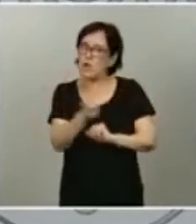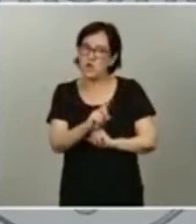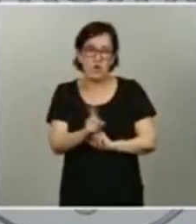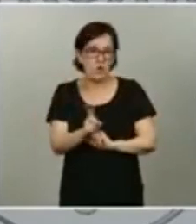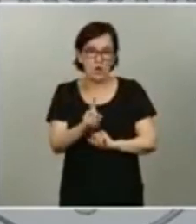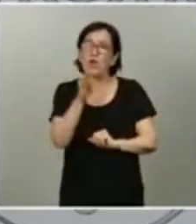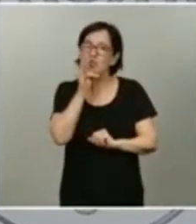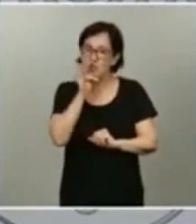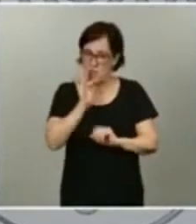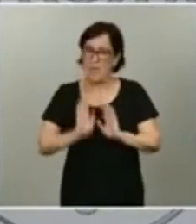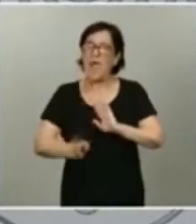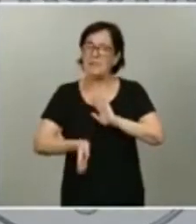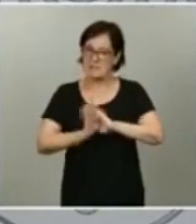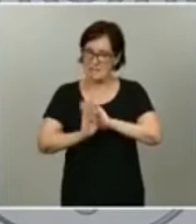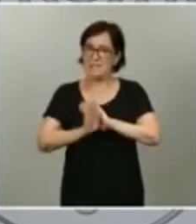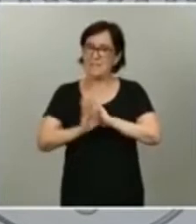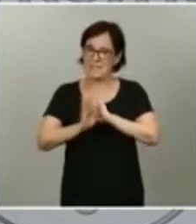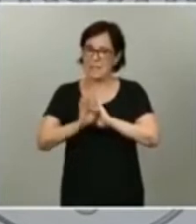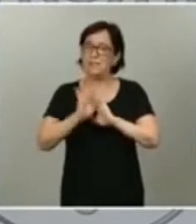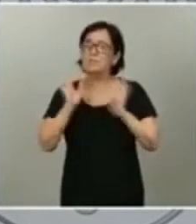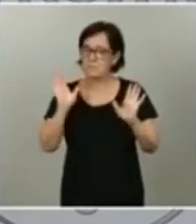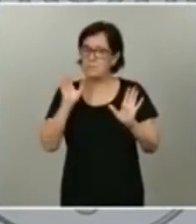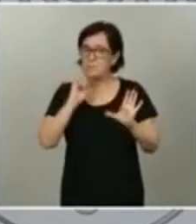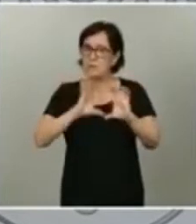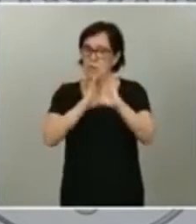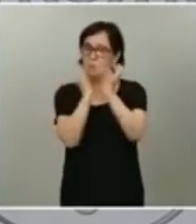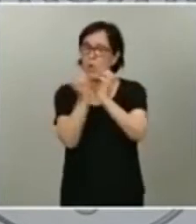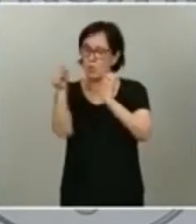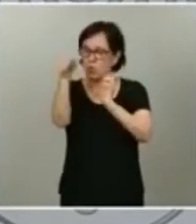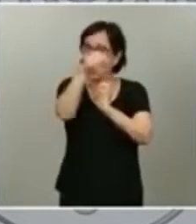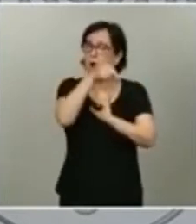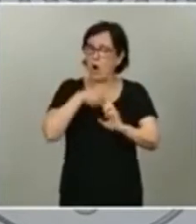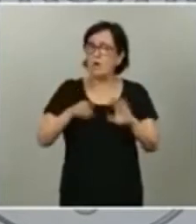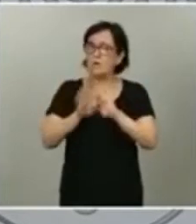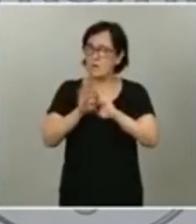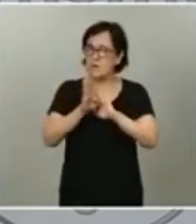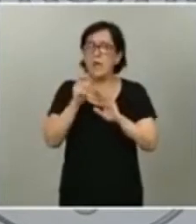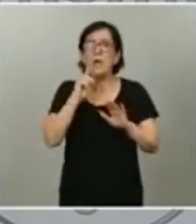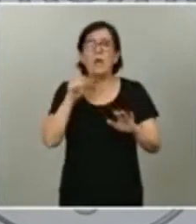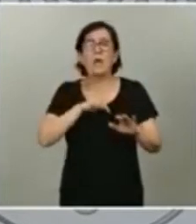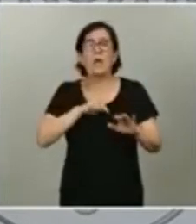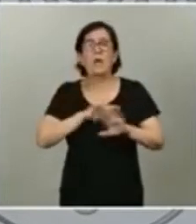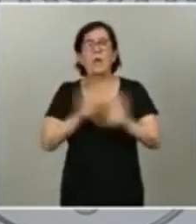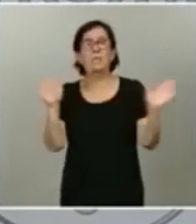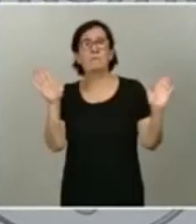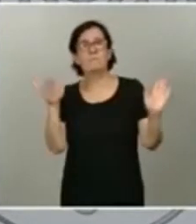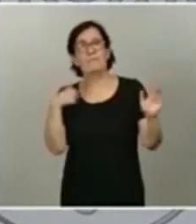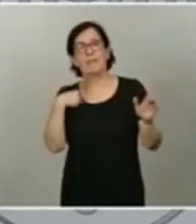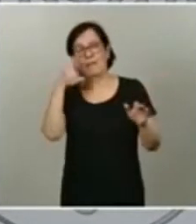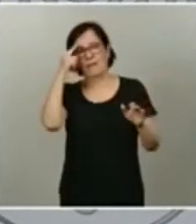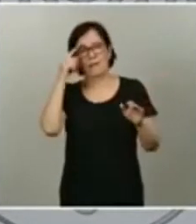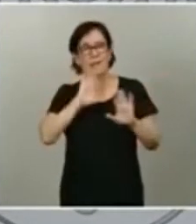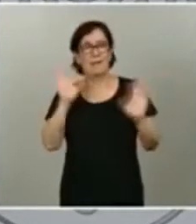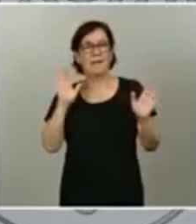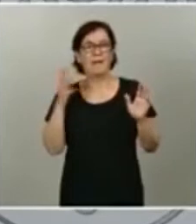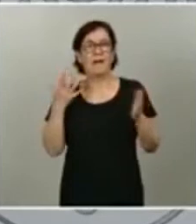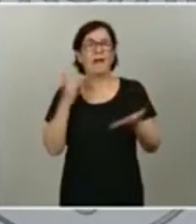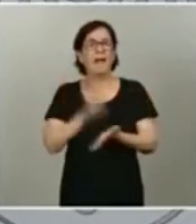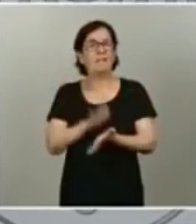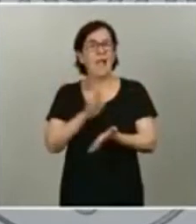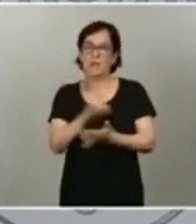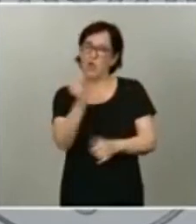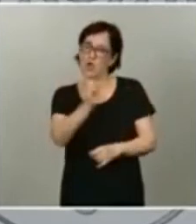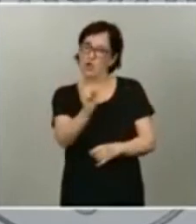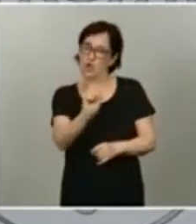pandemia sigue siendo un drama para el planeta y, por tanto, no podemos relajarnos, no podemos bajar la guardia, porque esto sería un